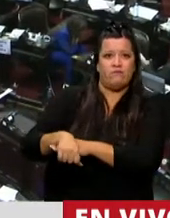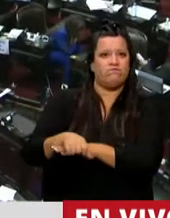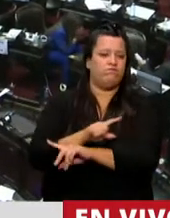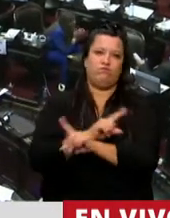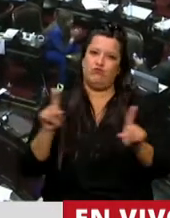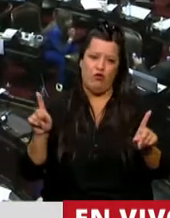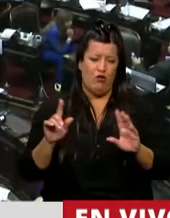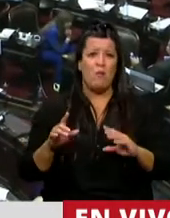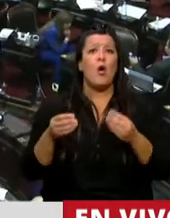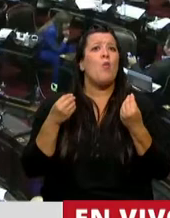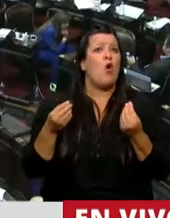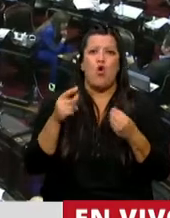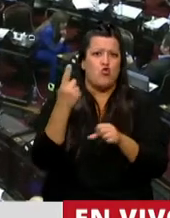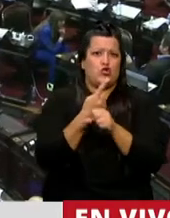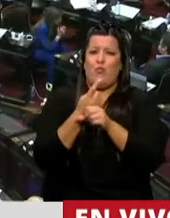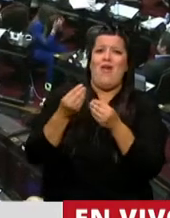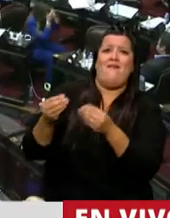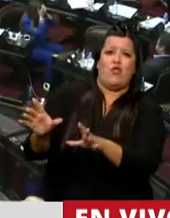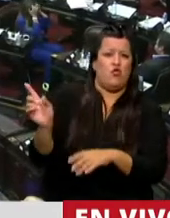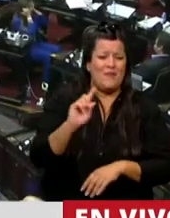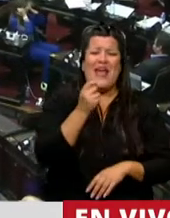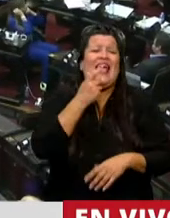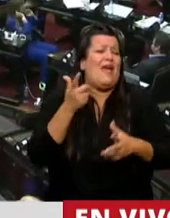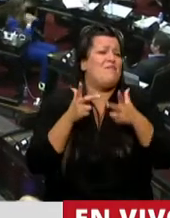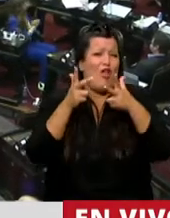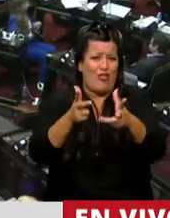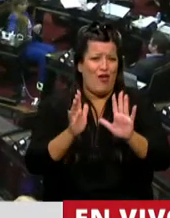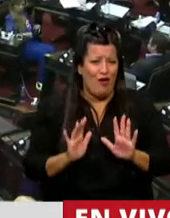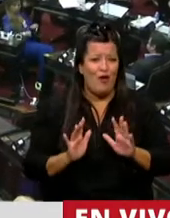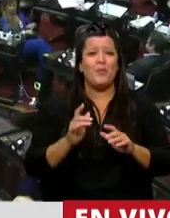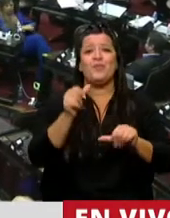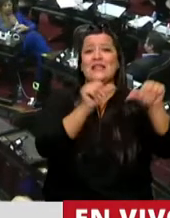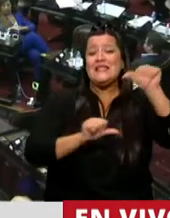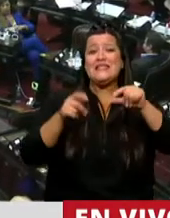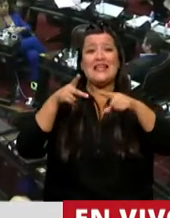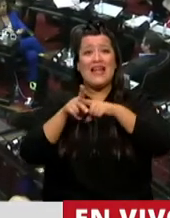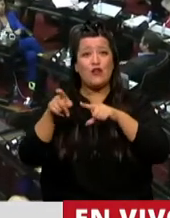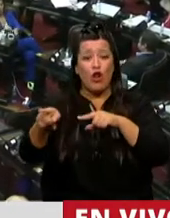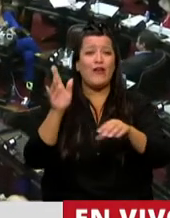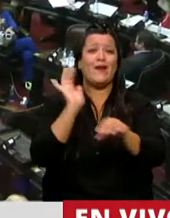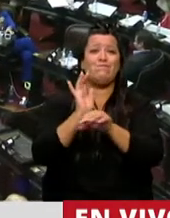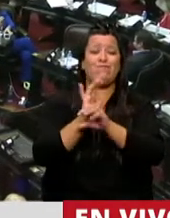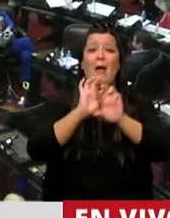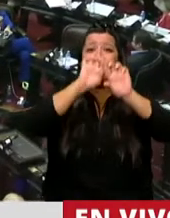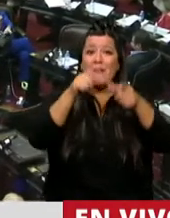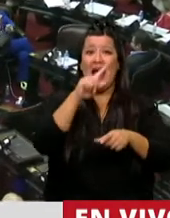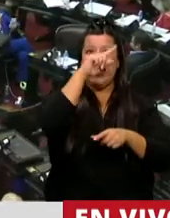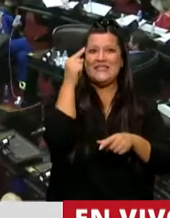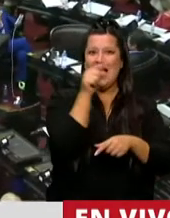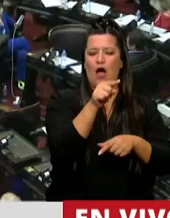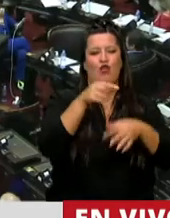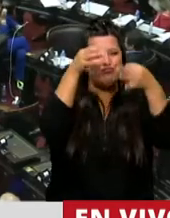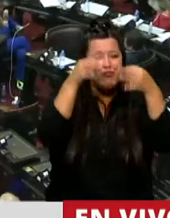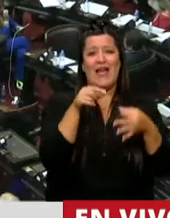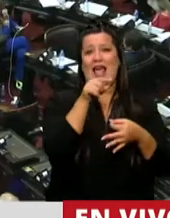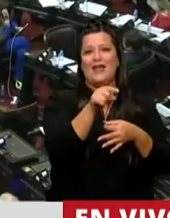Pero ¿por qué no debió haber abandonado nunca? Un solo ejemplo, creo que poner a la ciencia y a la tecnología como una política de Estado es uno de los actos